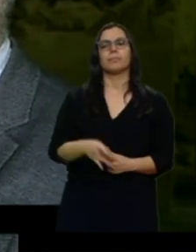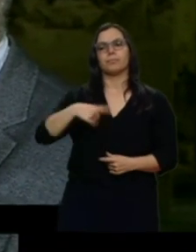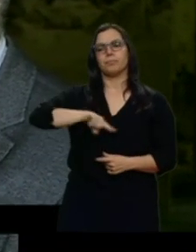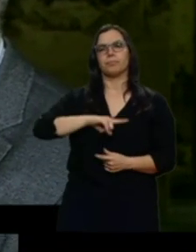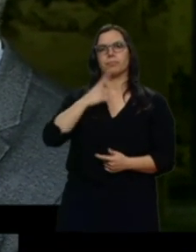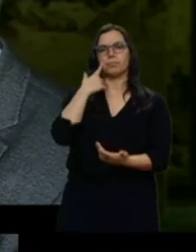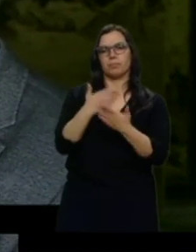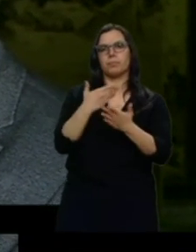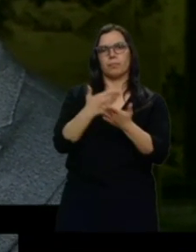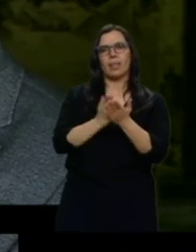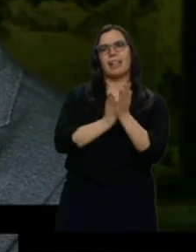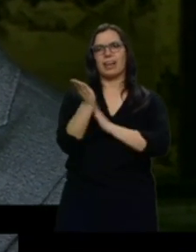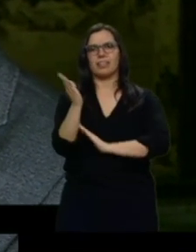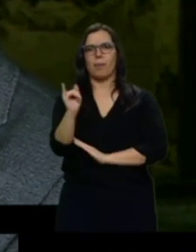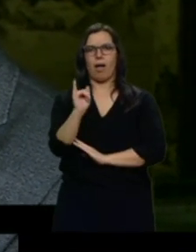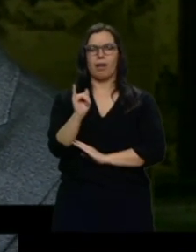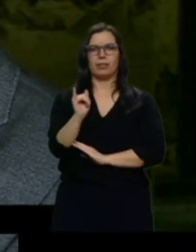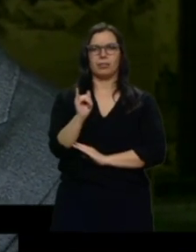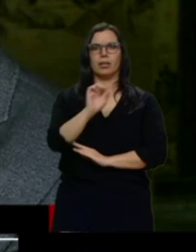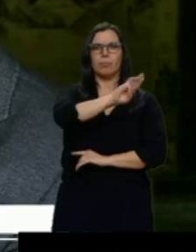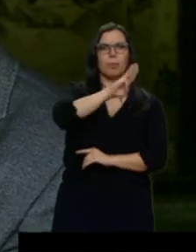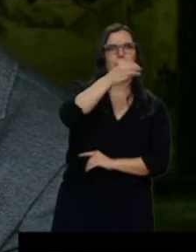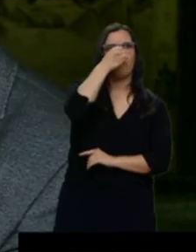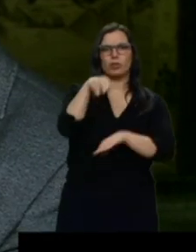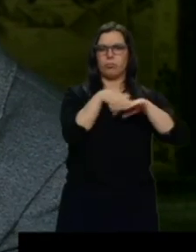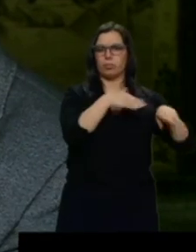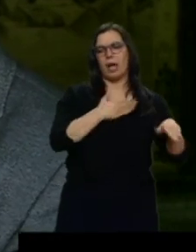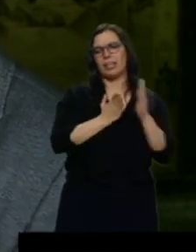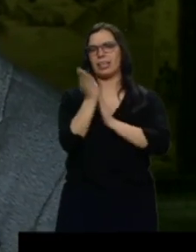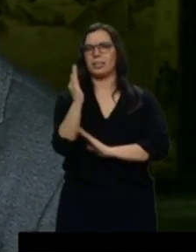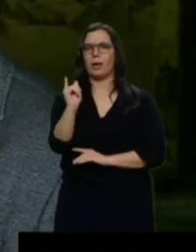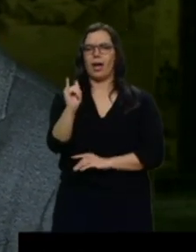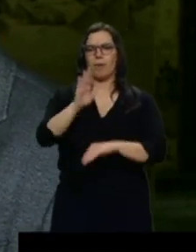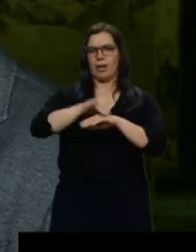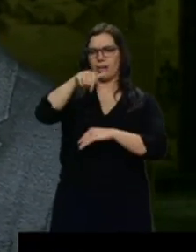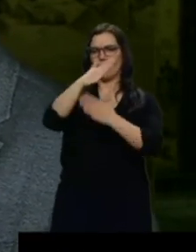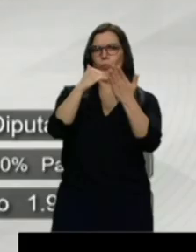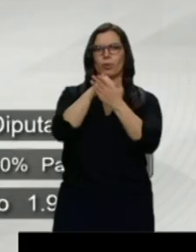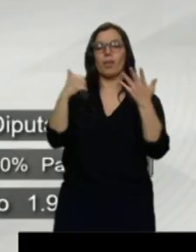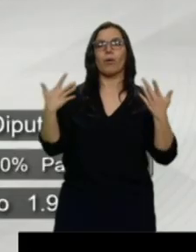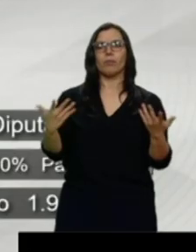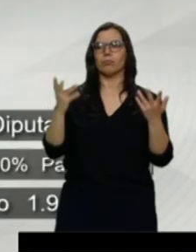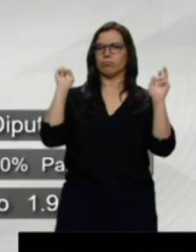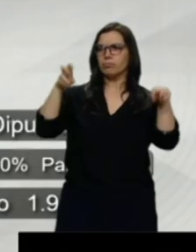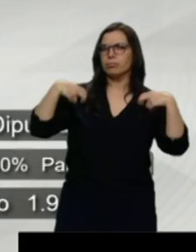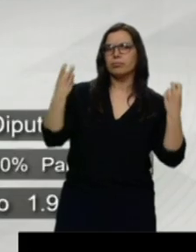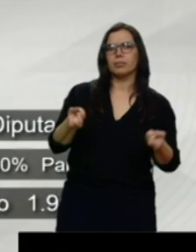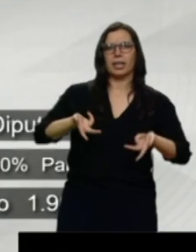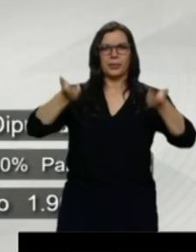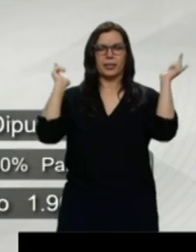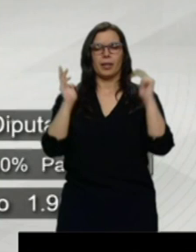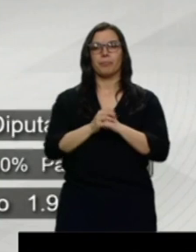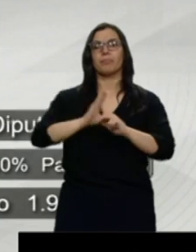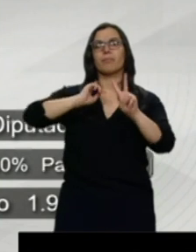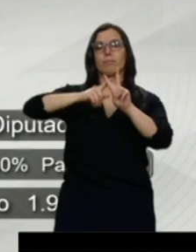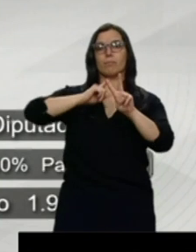alternativa, que no es ni el PP ni el PSOE. Hay una alternativa para esta comunidad que es la regeneración, la libertad. Vox cosecha en Castilla y León